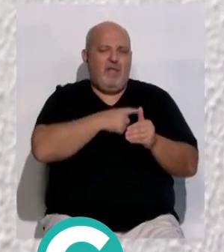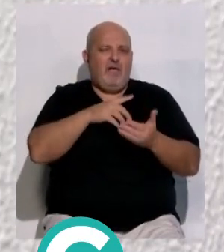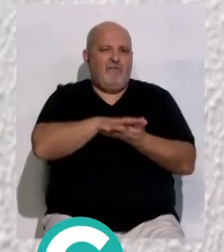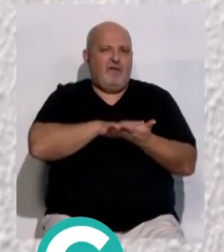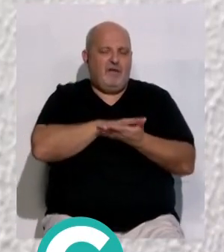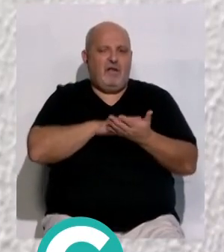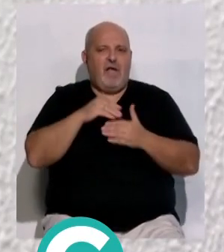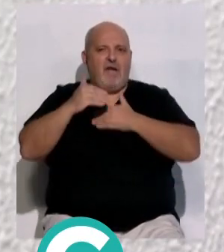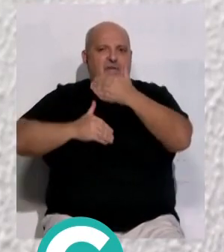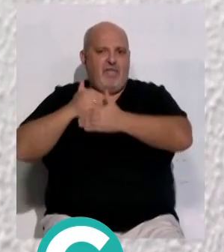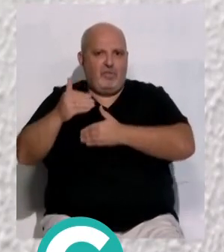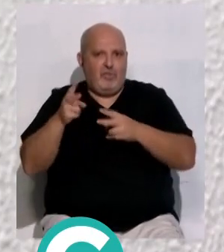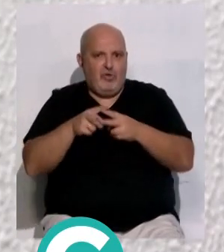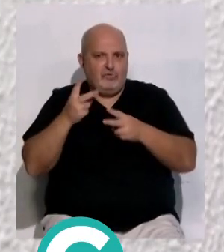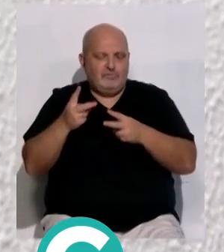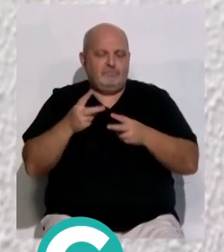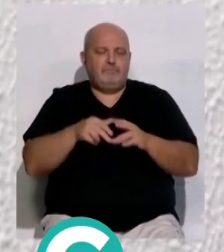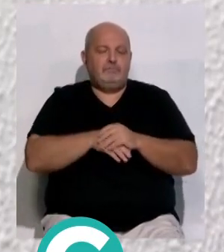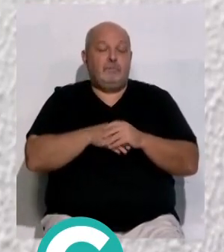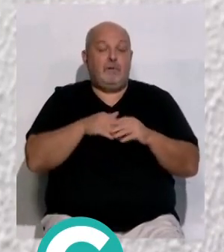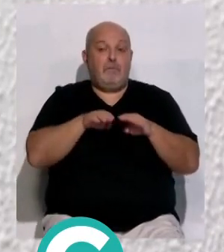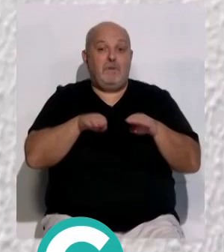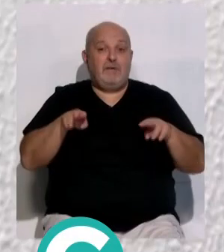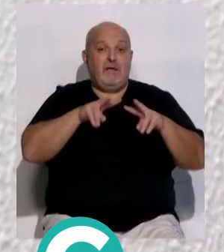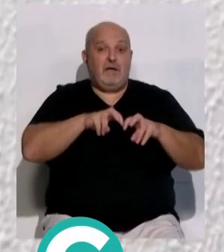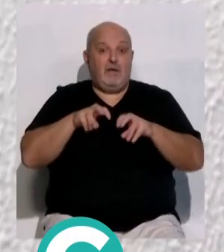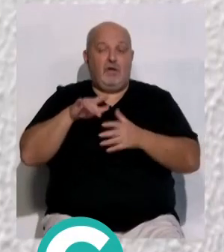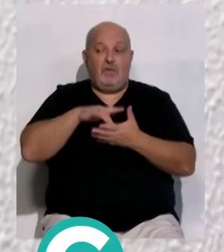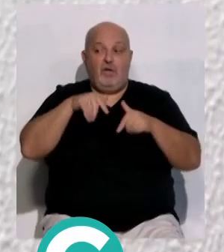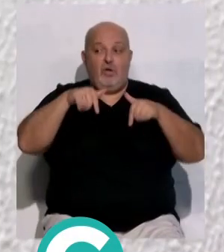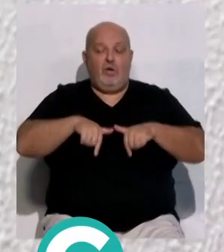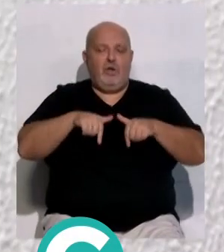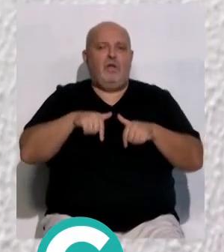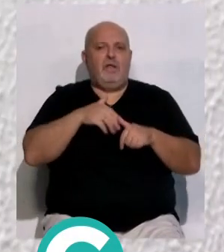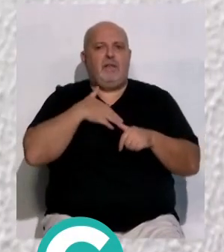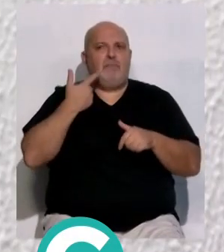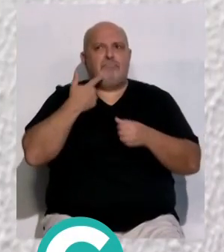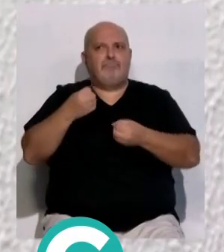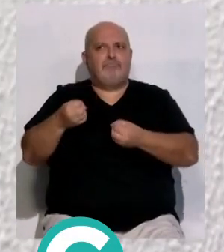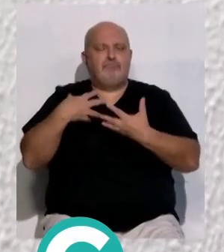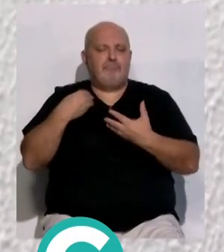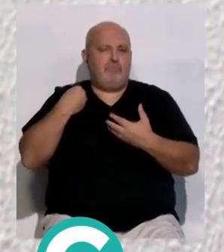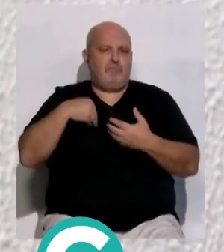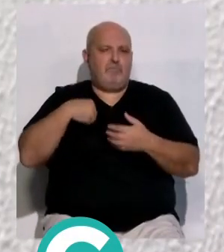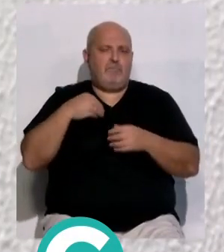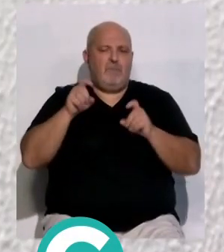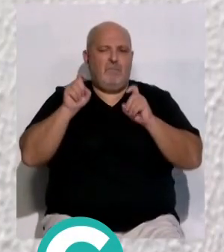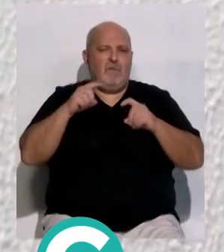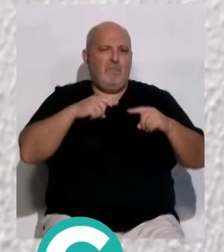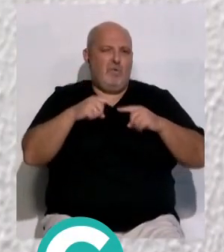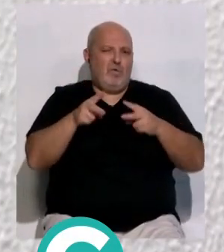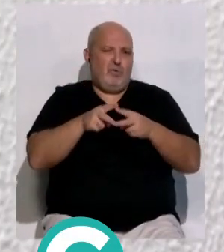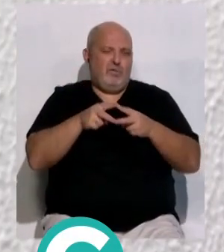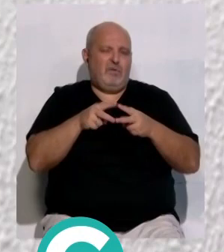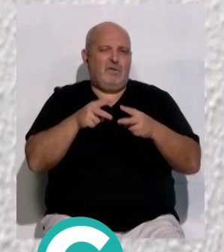básico y el avanzado que precisamente en la mesa de análisis de hoy aquí pues ponían de manifiesto la monitora y el monitor